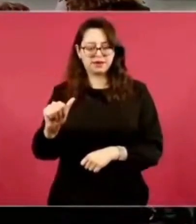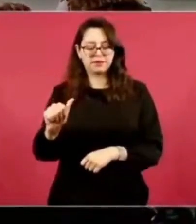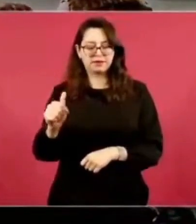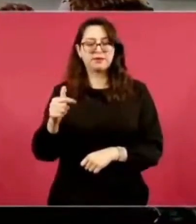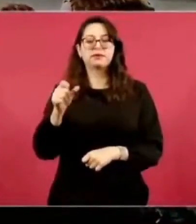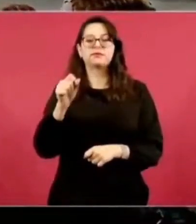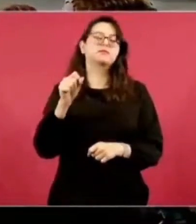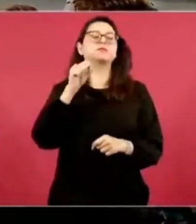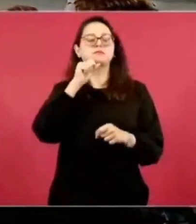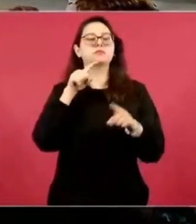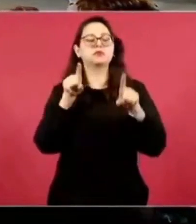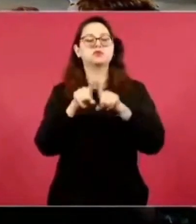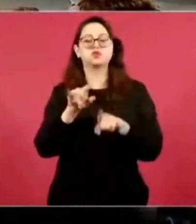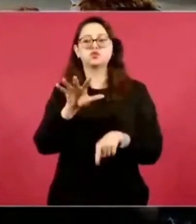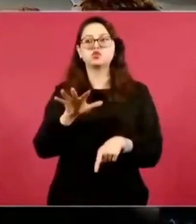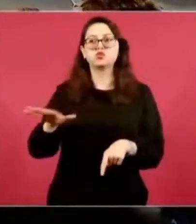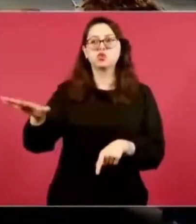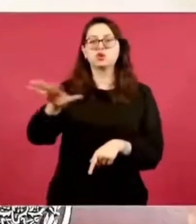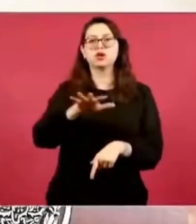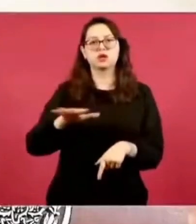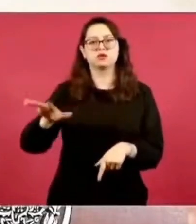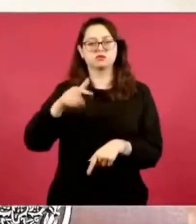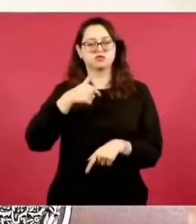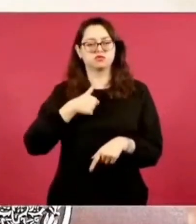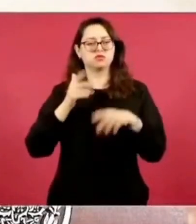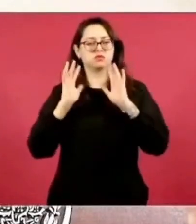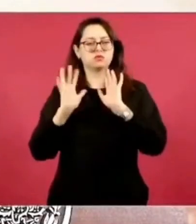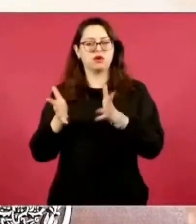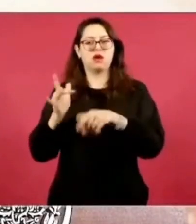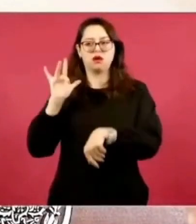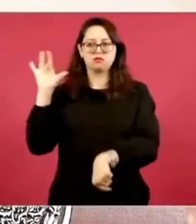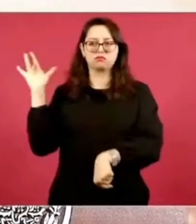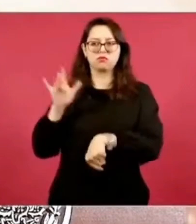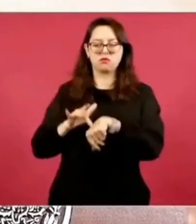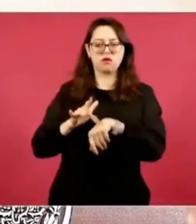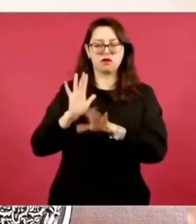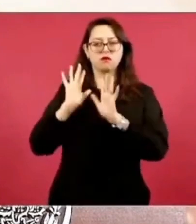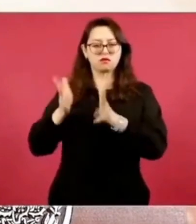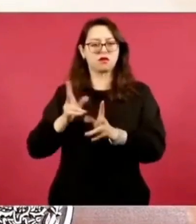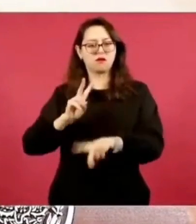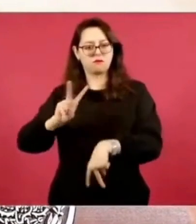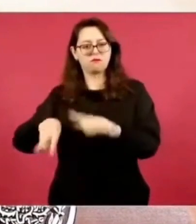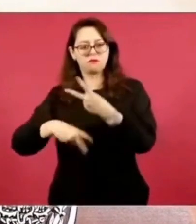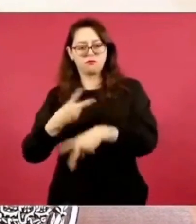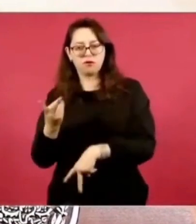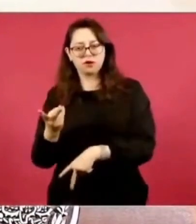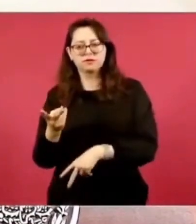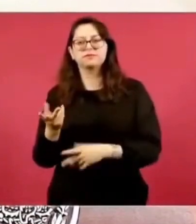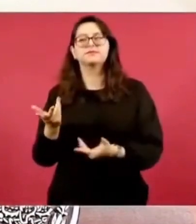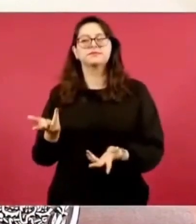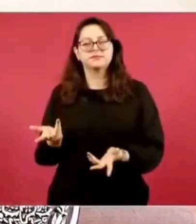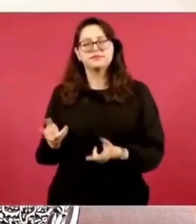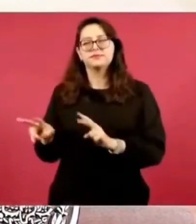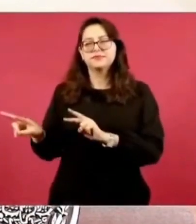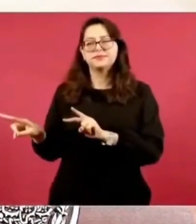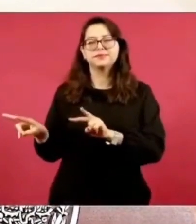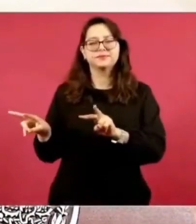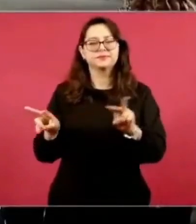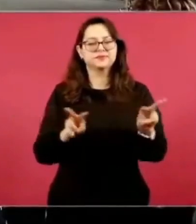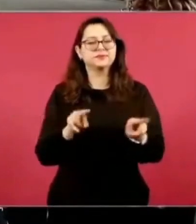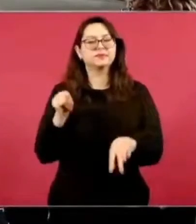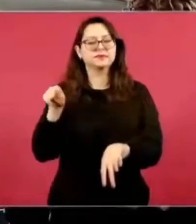Esperanza, por esa zona en donde se dan los asaltos